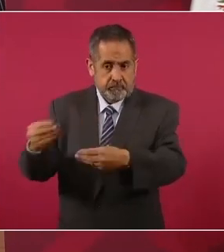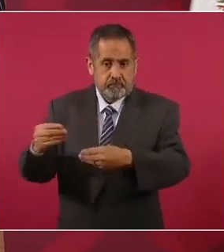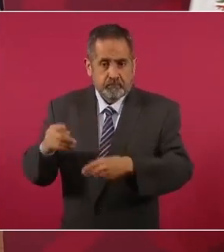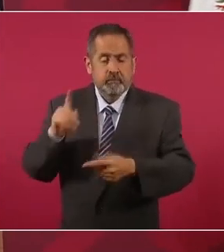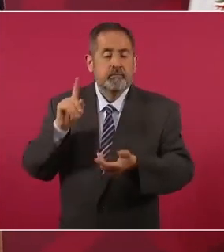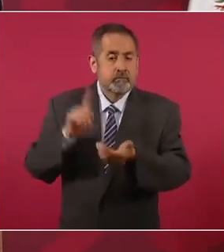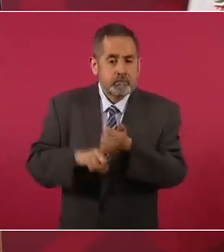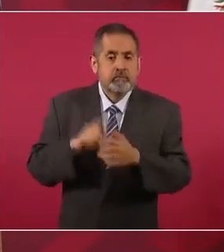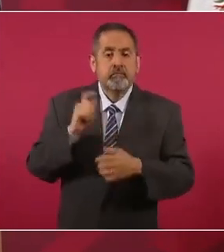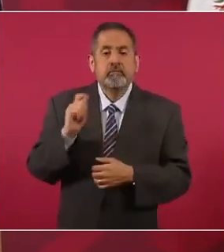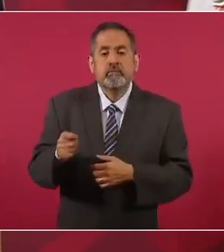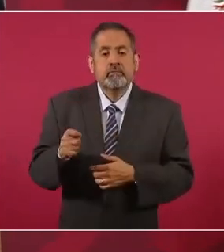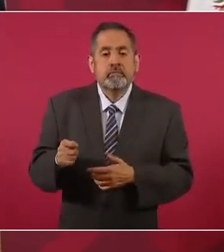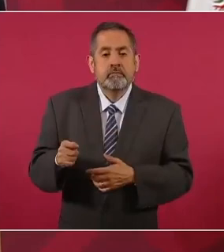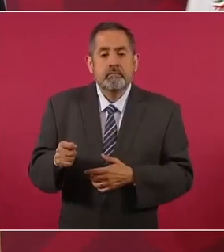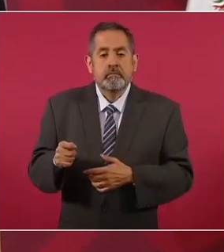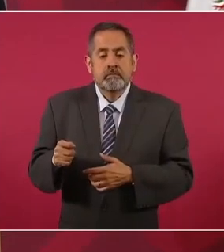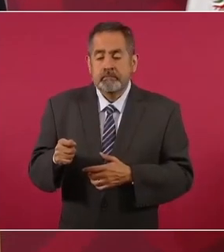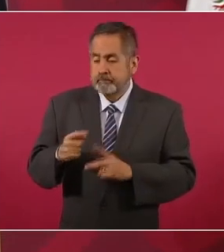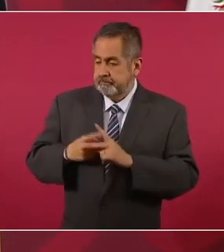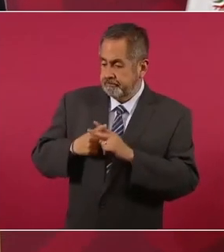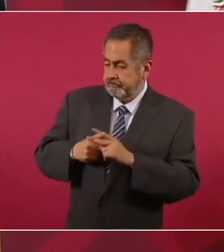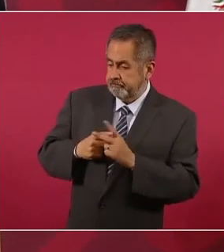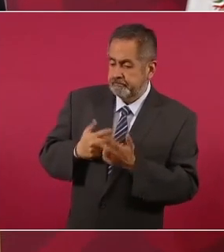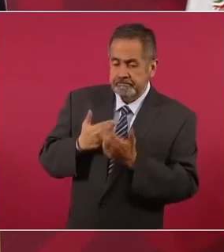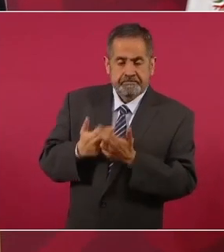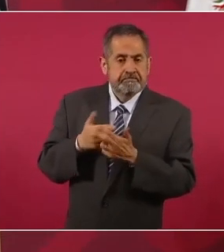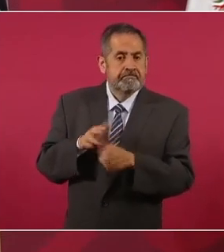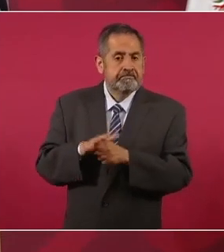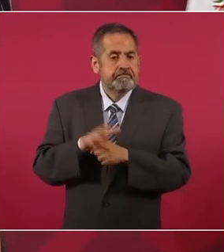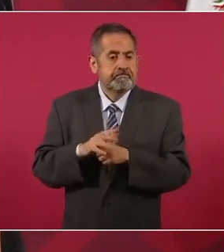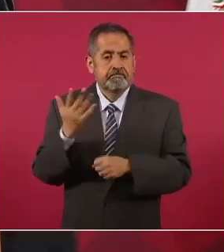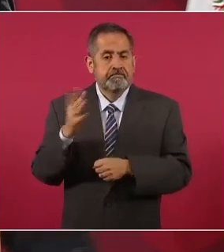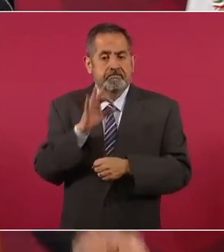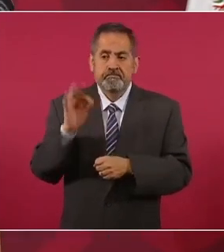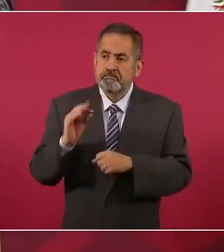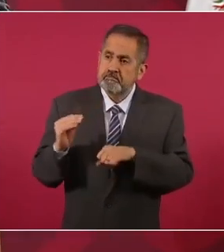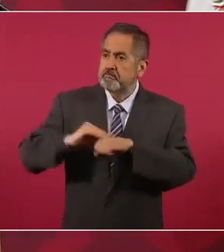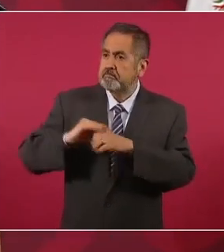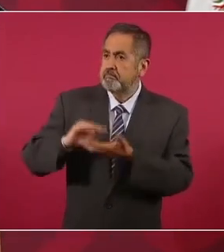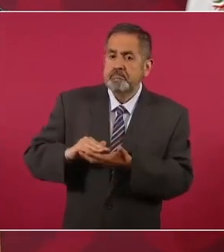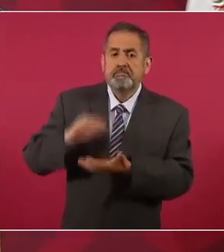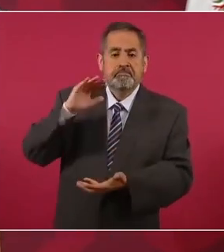creció el 50 por ciento en términos cuantitativos, pero imagínense